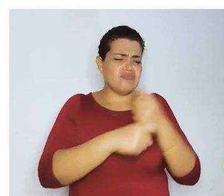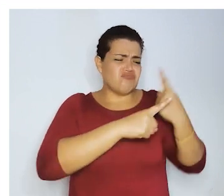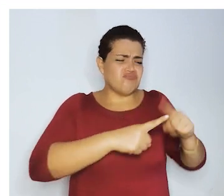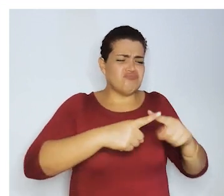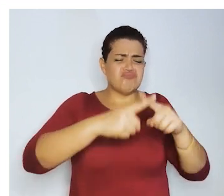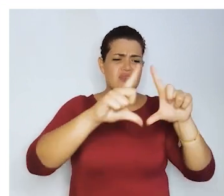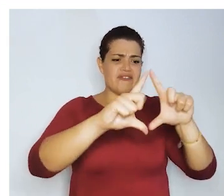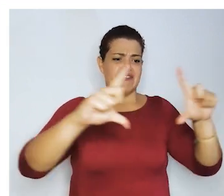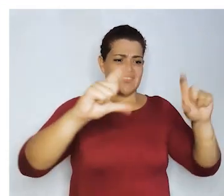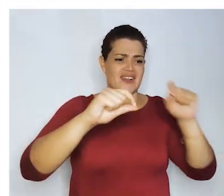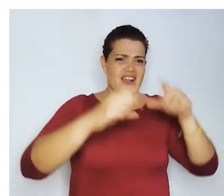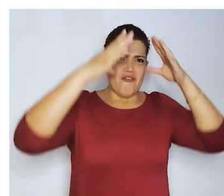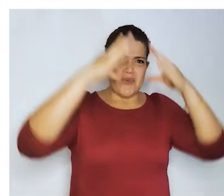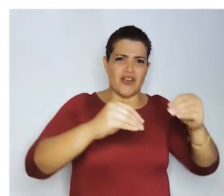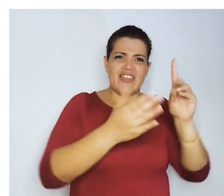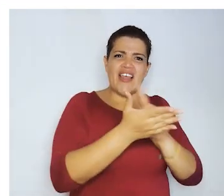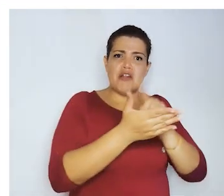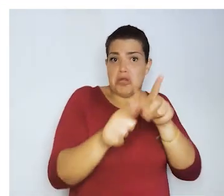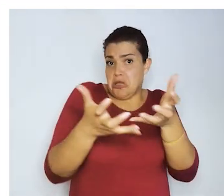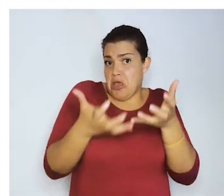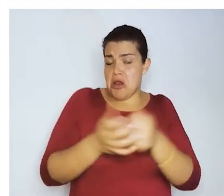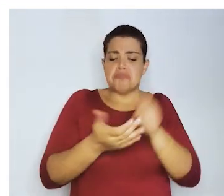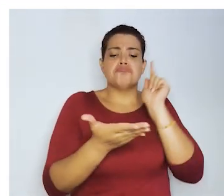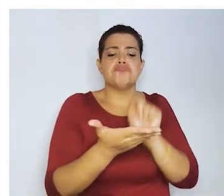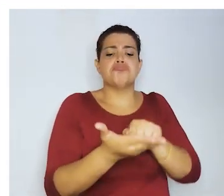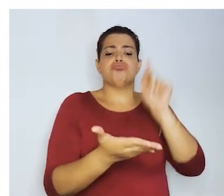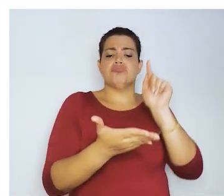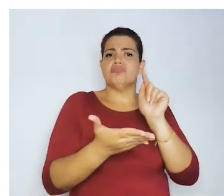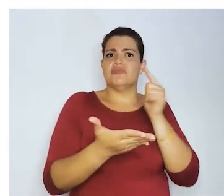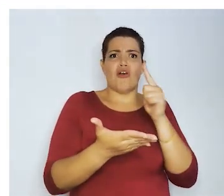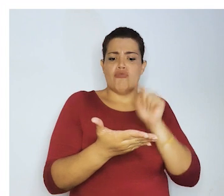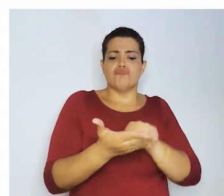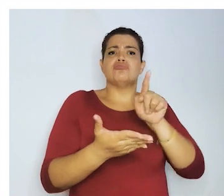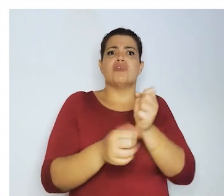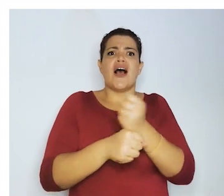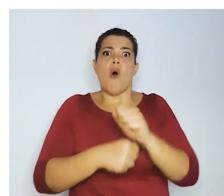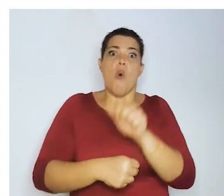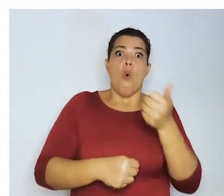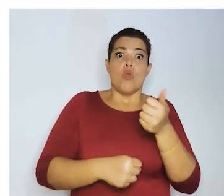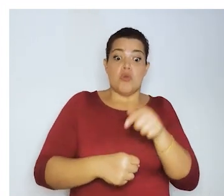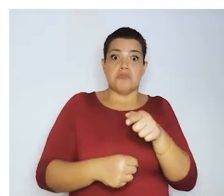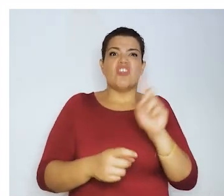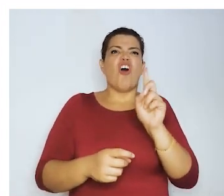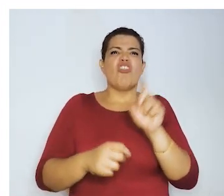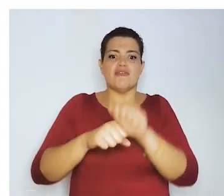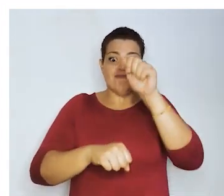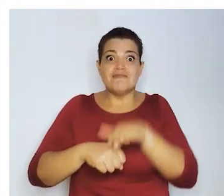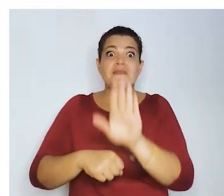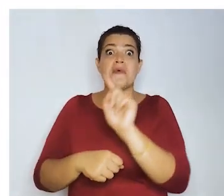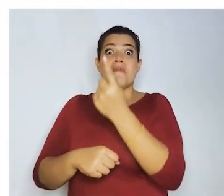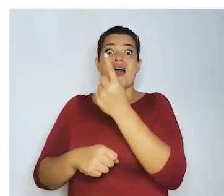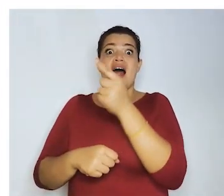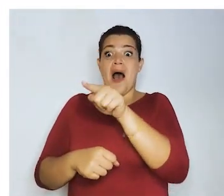cantidad de fichas informativas digitales que desee, presionando la opción de Generar otro, que se encuentra en la